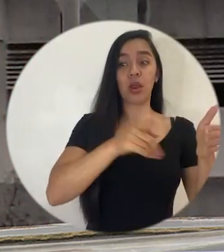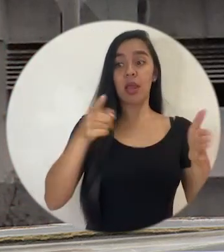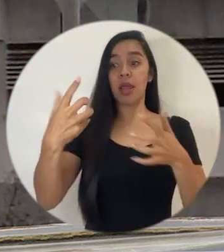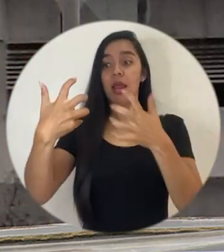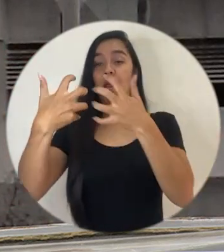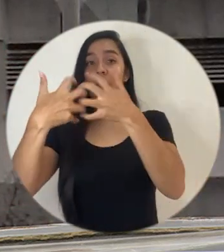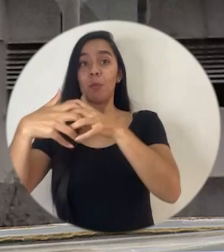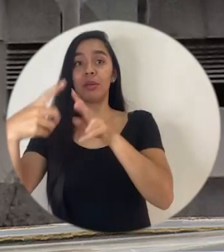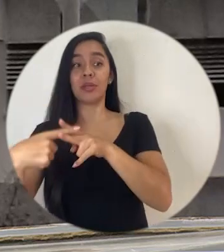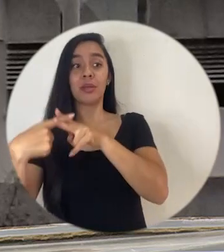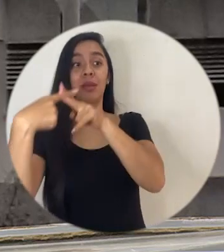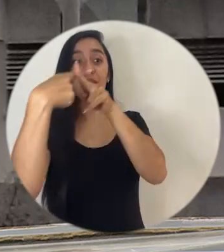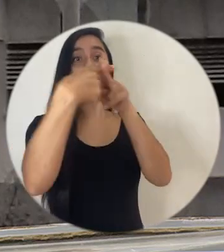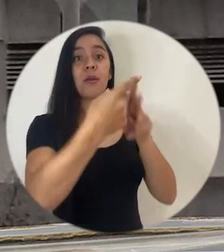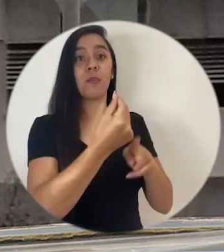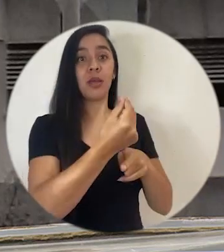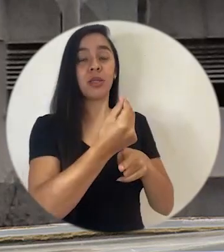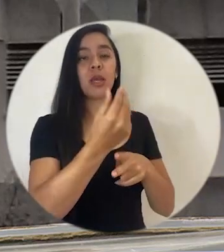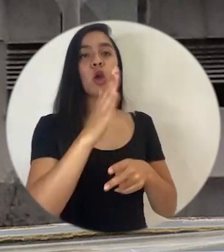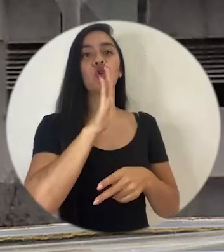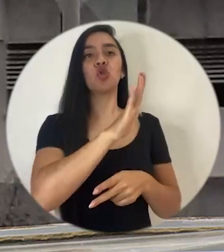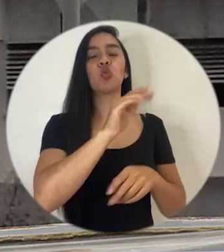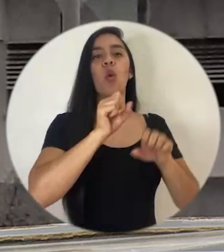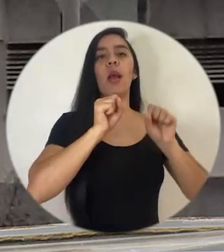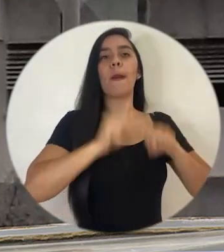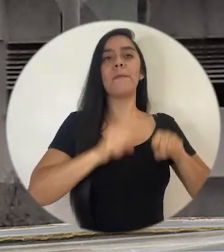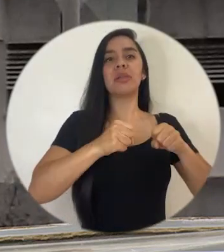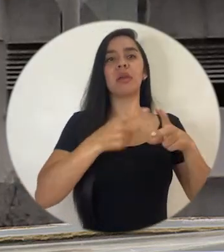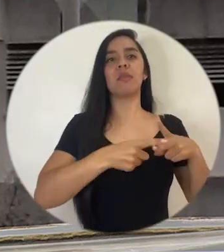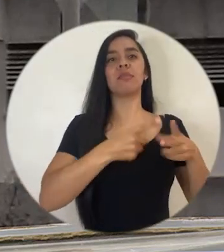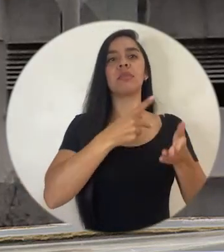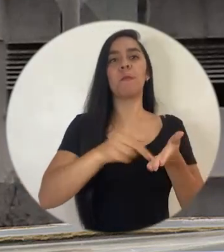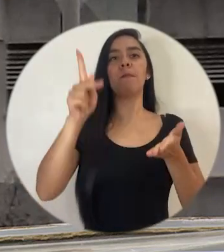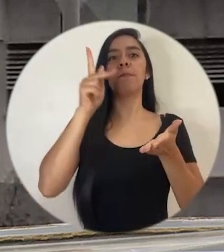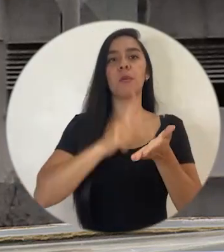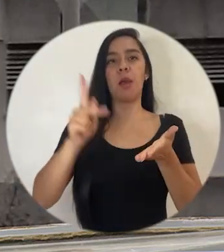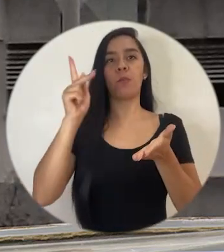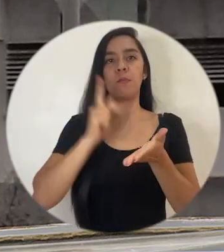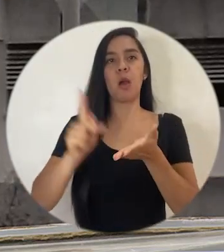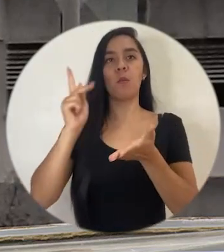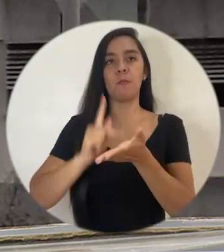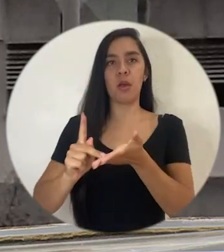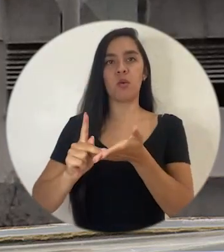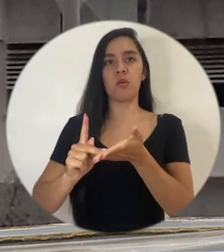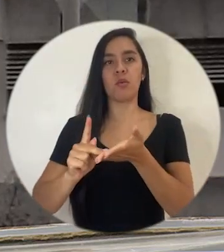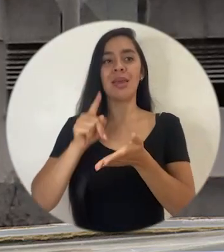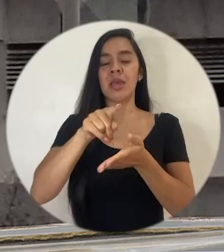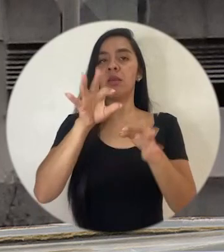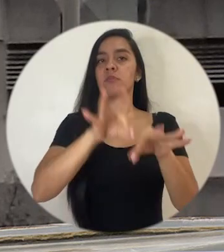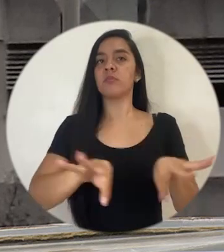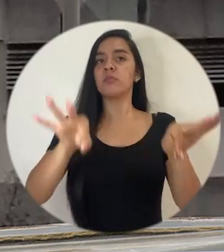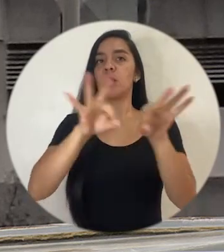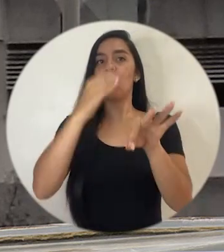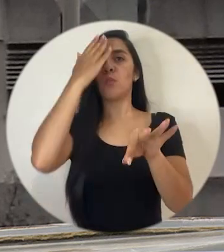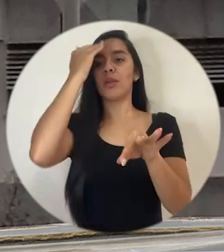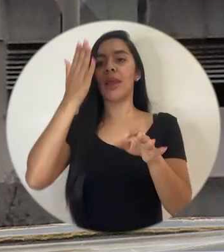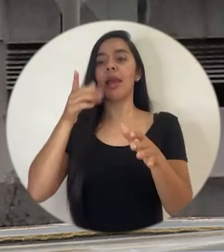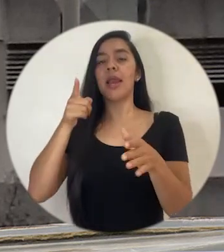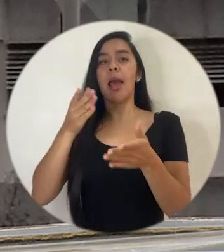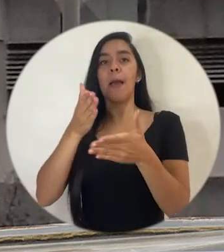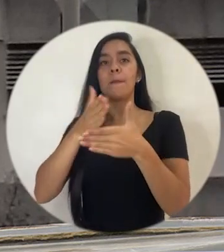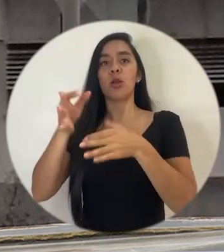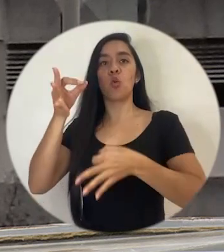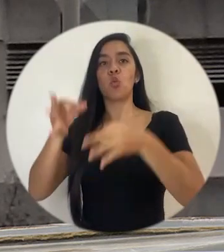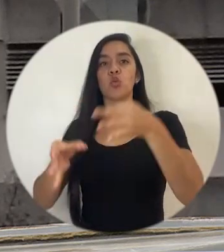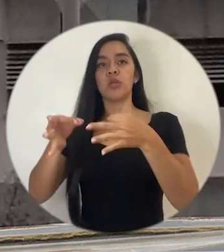presta a la hora de la definición de la capacidad de pago y eso es muy importante porque creo que sobre todo en la